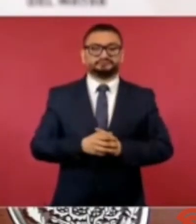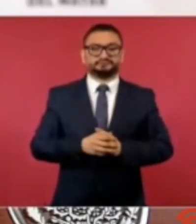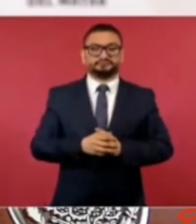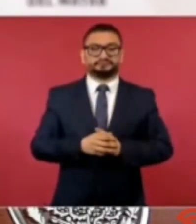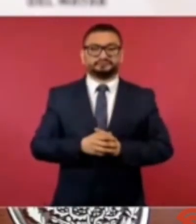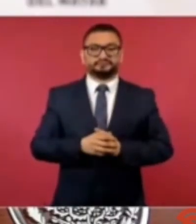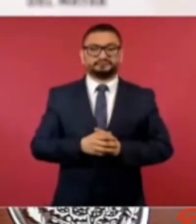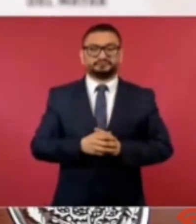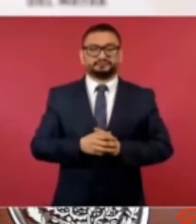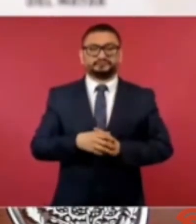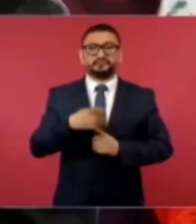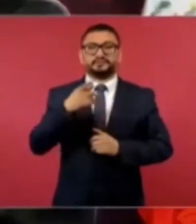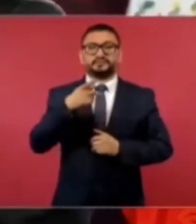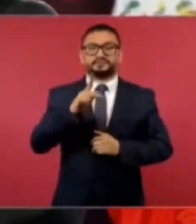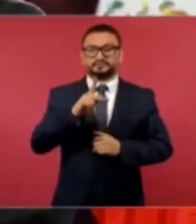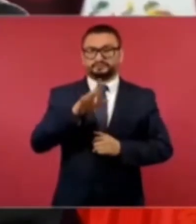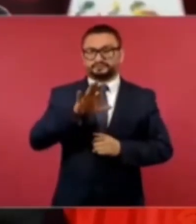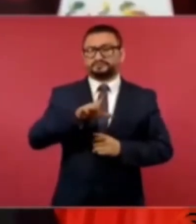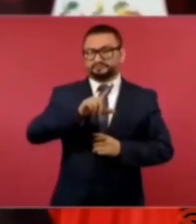pero luego